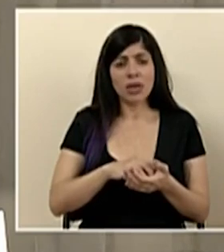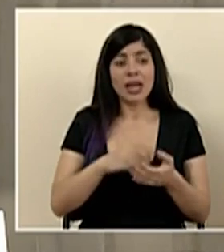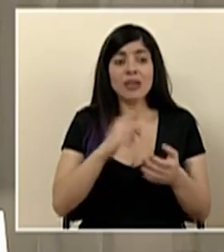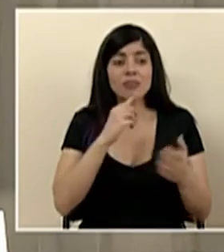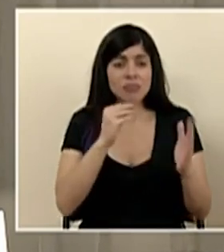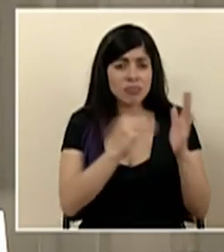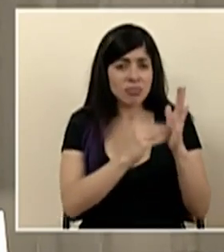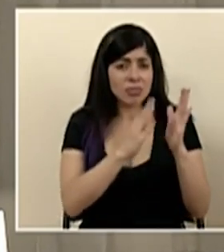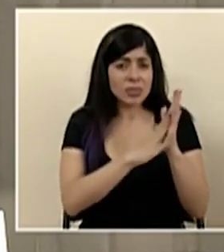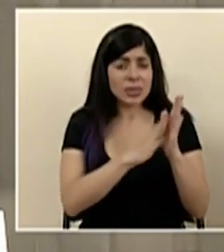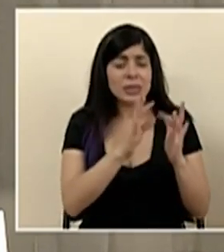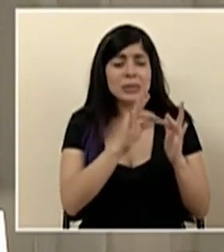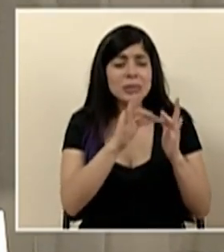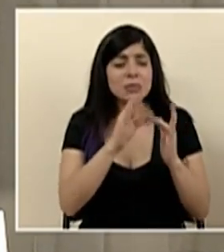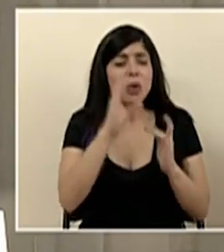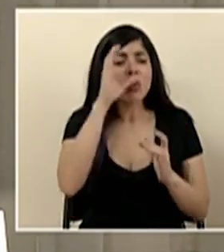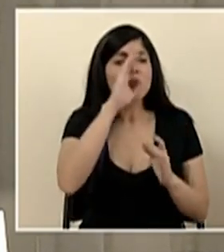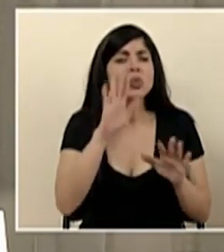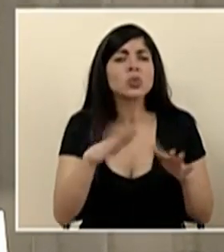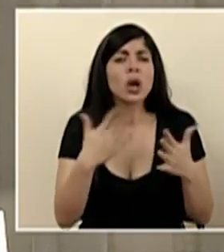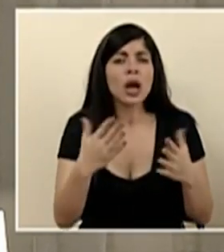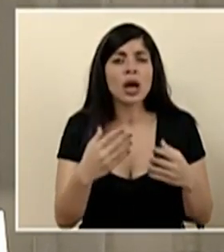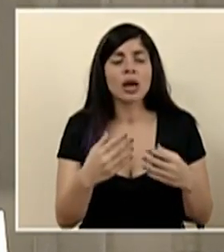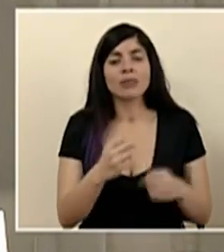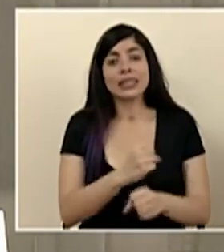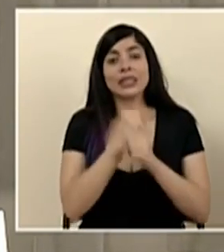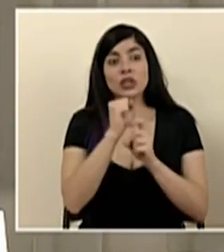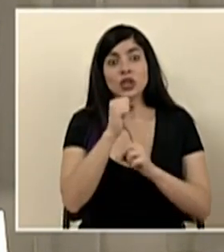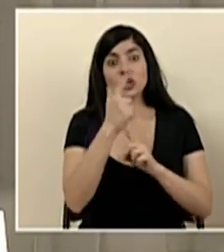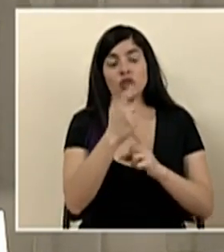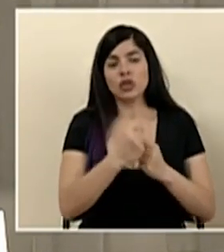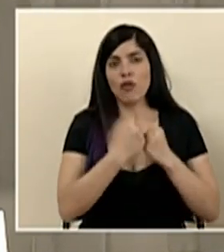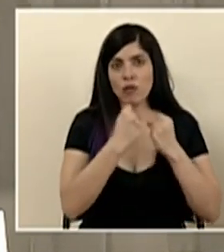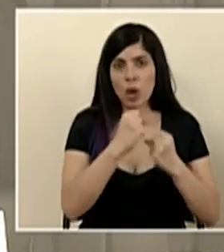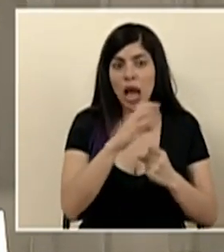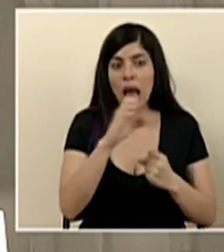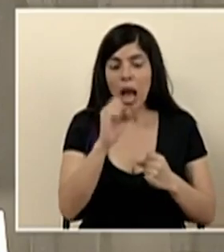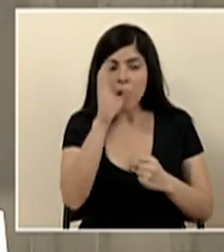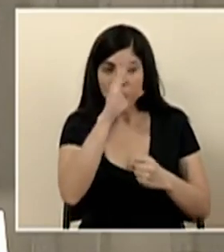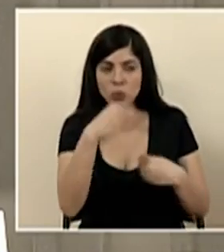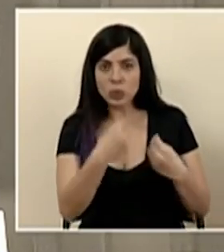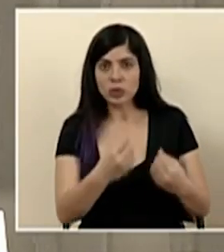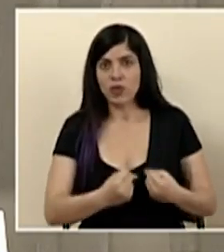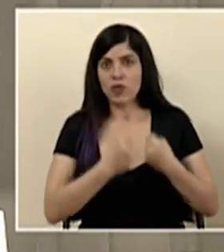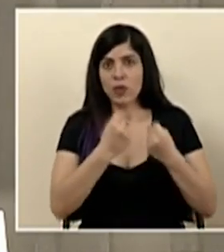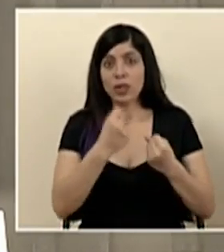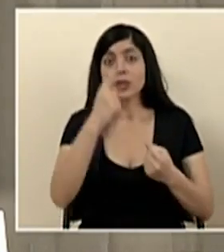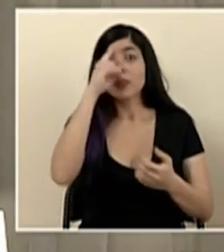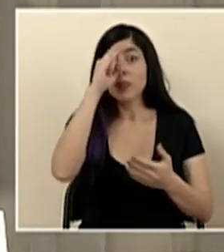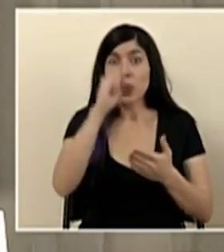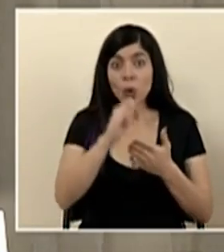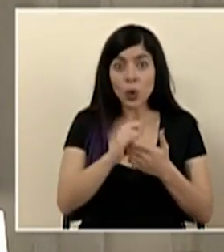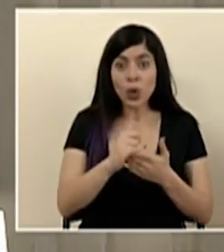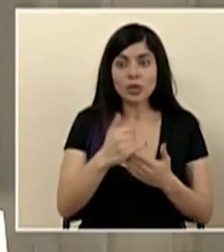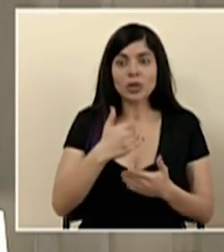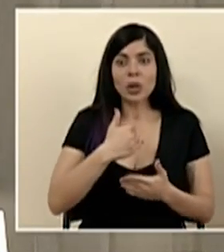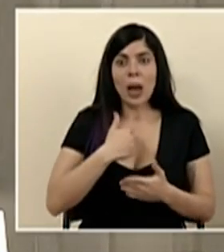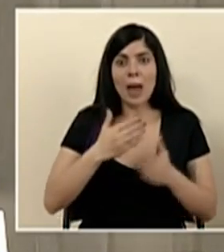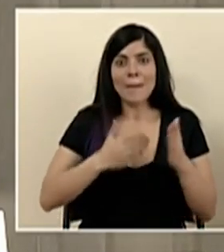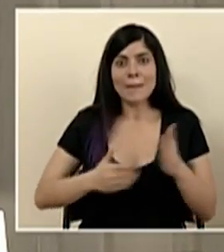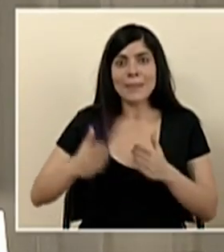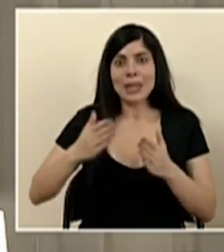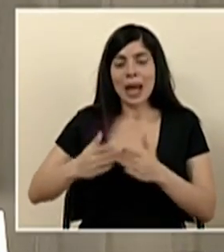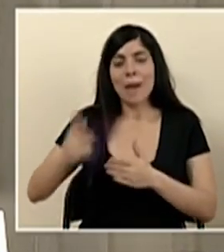en el centro el fortalecimiento de la seguridad social y de la caja por eso casualmente tenemos ese plan de